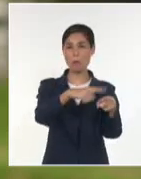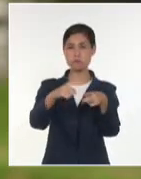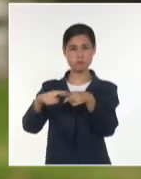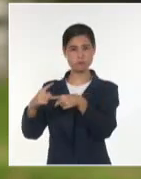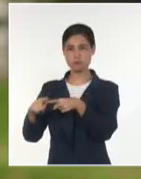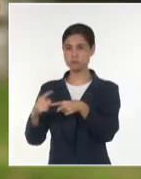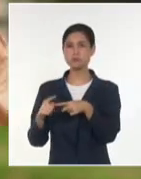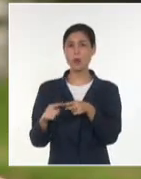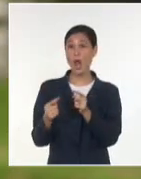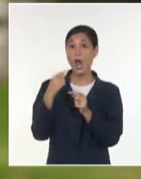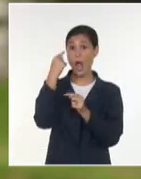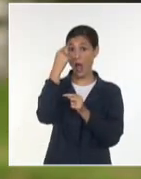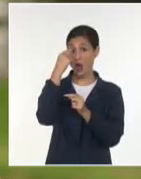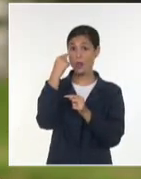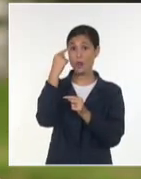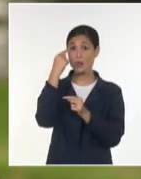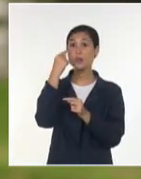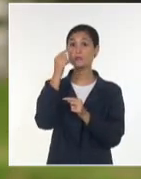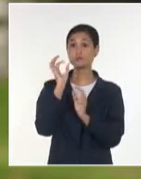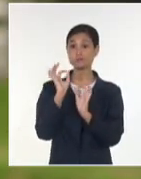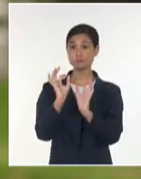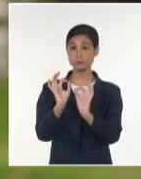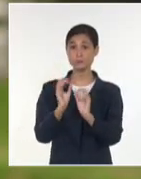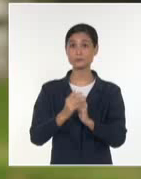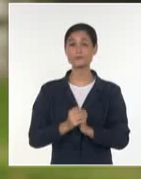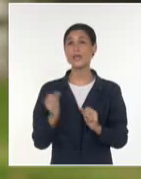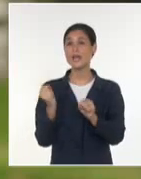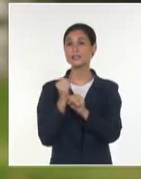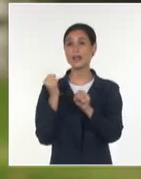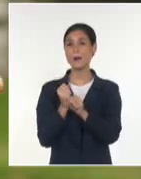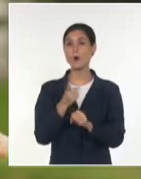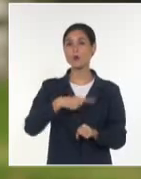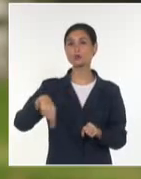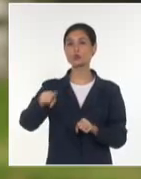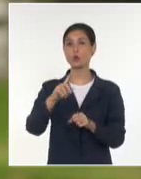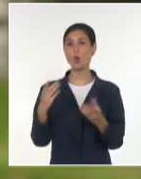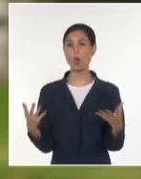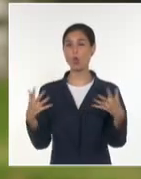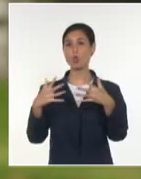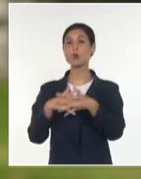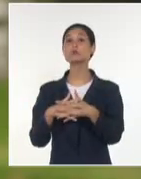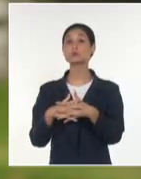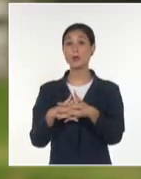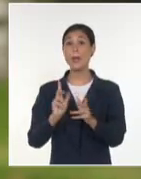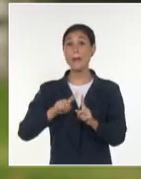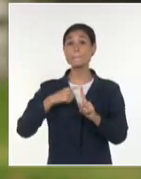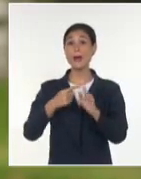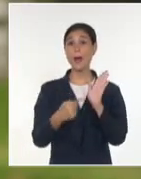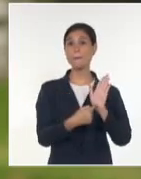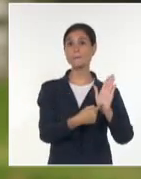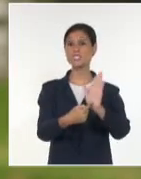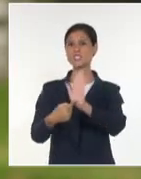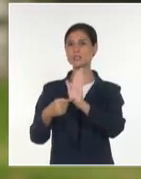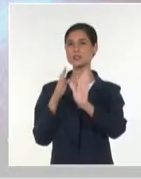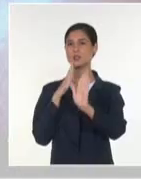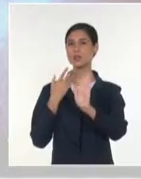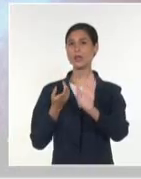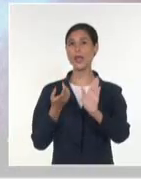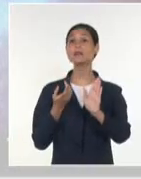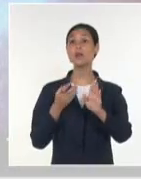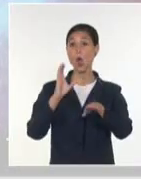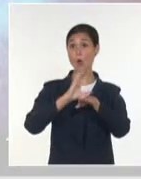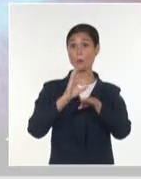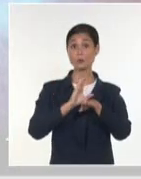que trabajan en conjunto y tenemos una representación bastante precisa a nivel computacional de los humanos.